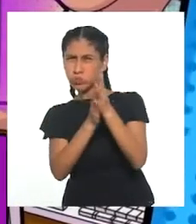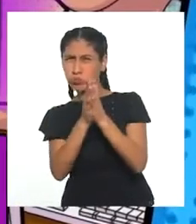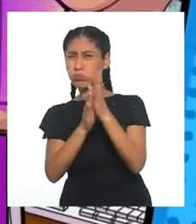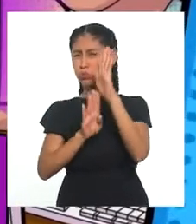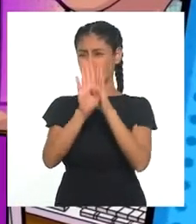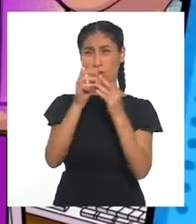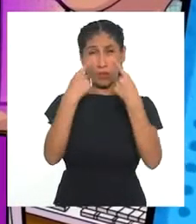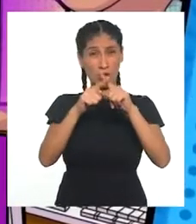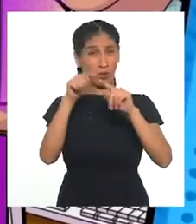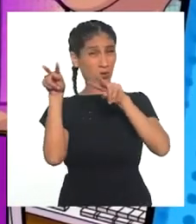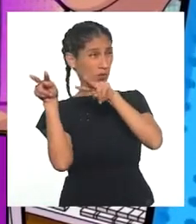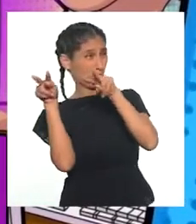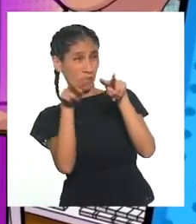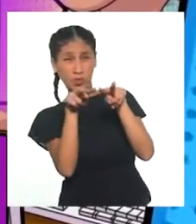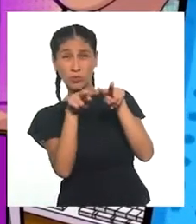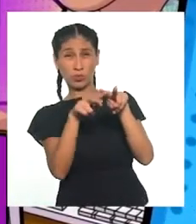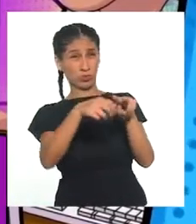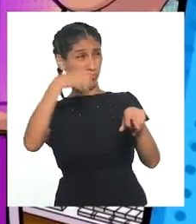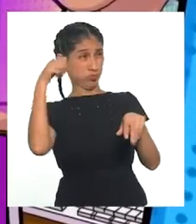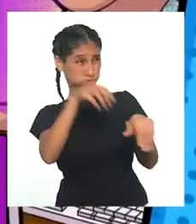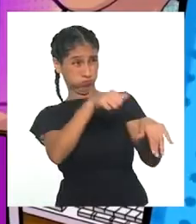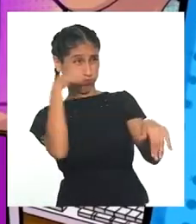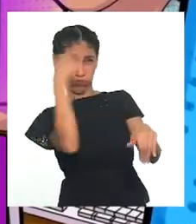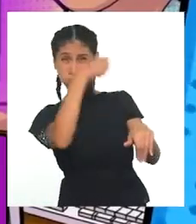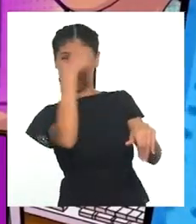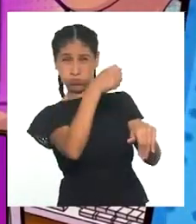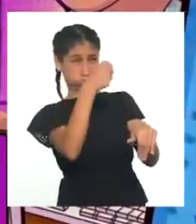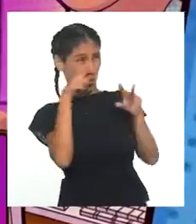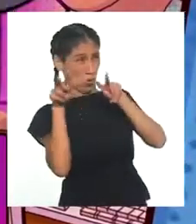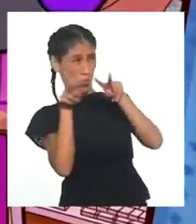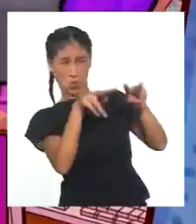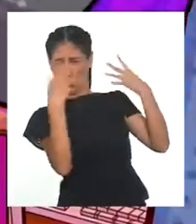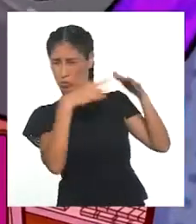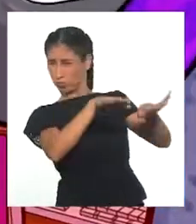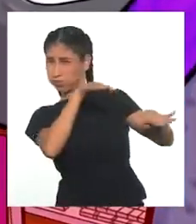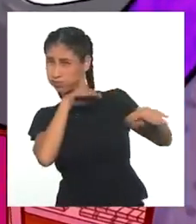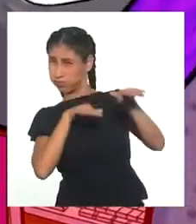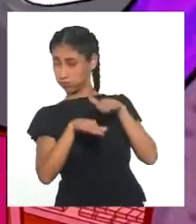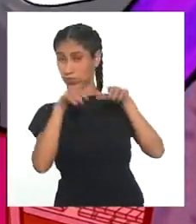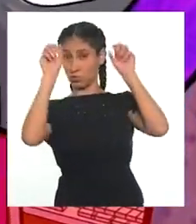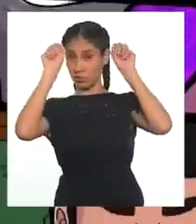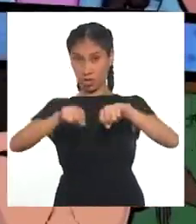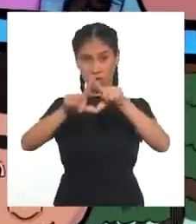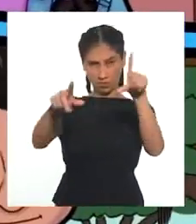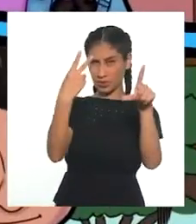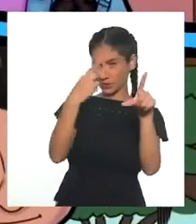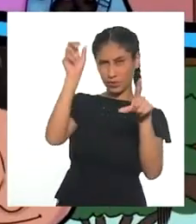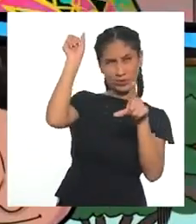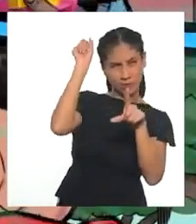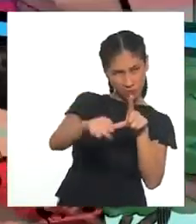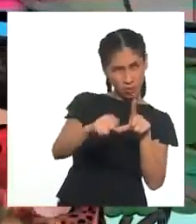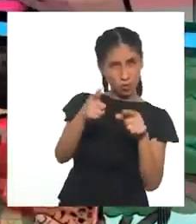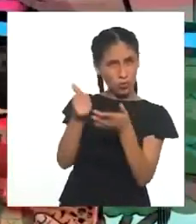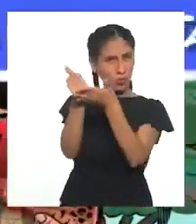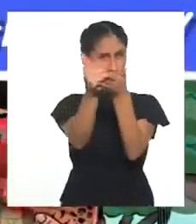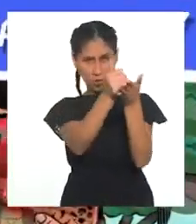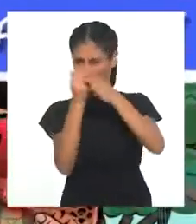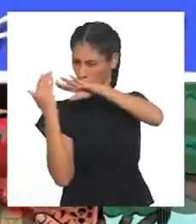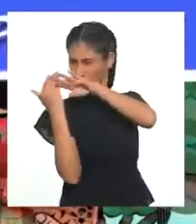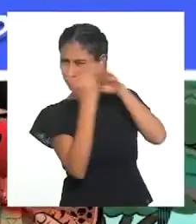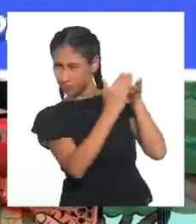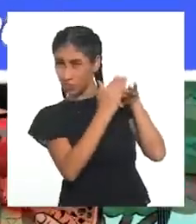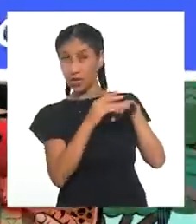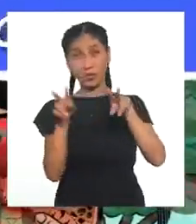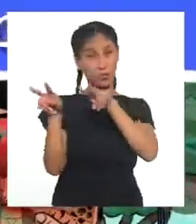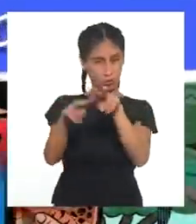violencia escolar nos quiere hacer retroceder. Y la Brigada Sí Se Ve, con tu ayuda, no lo permitirá.